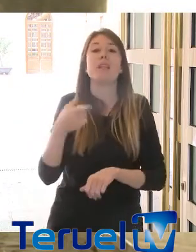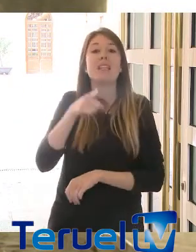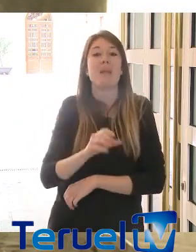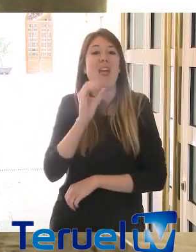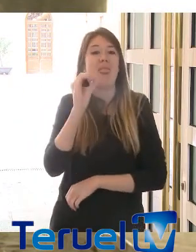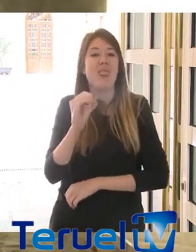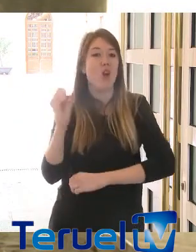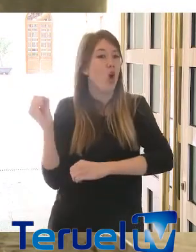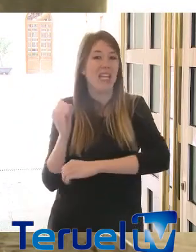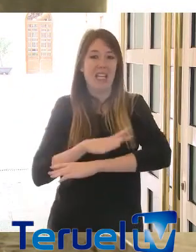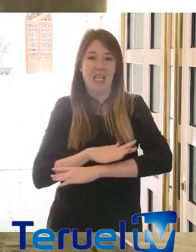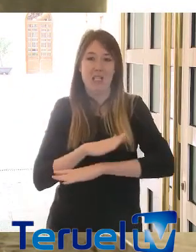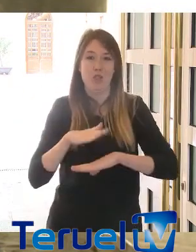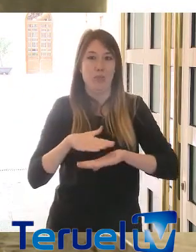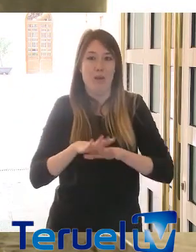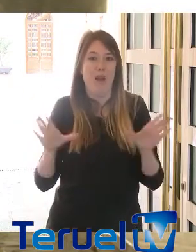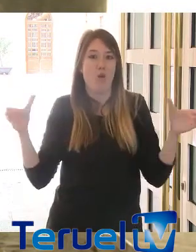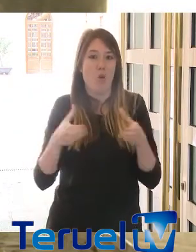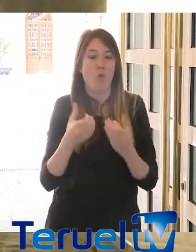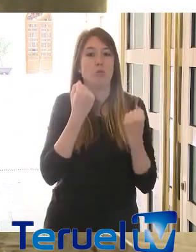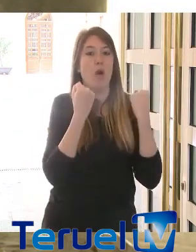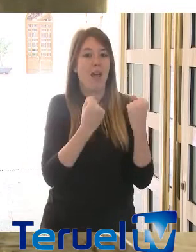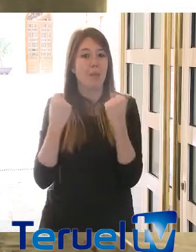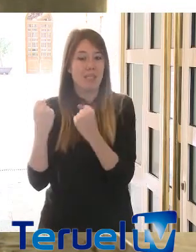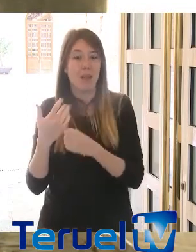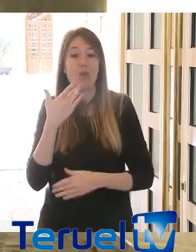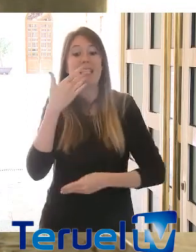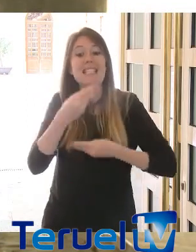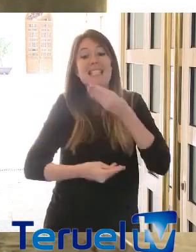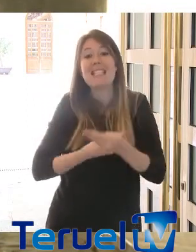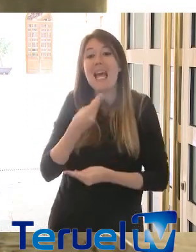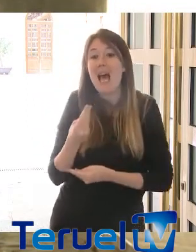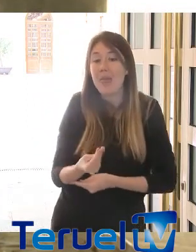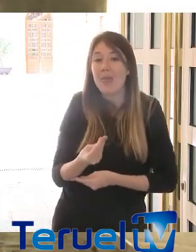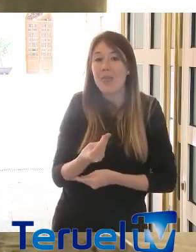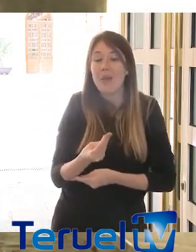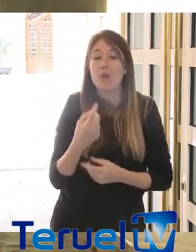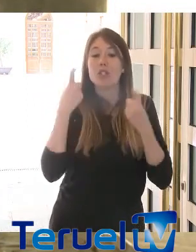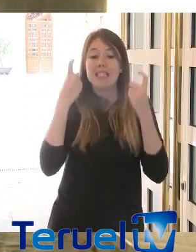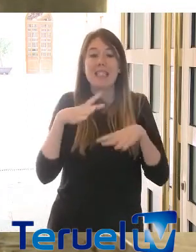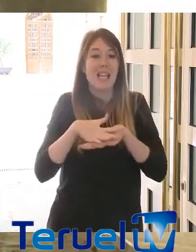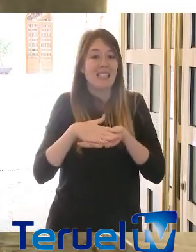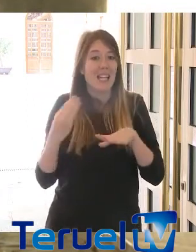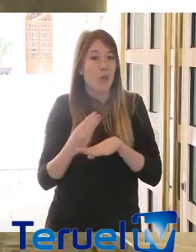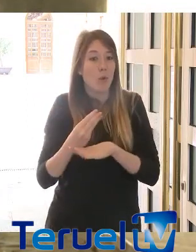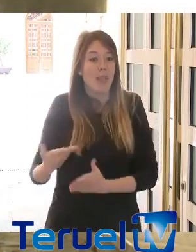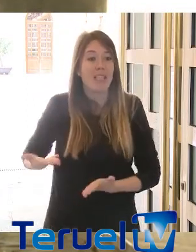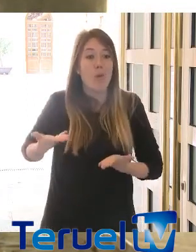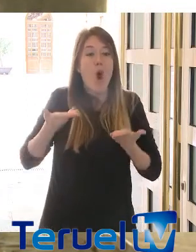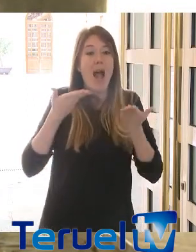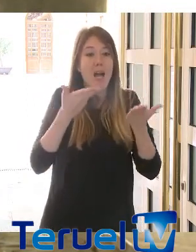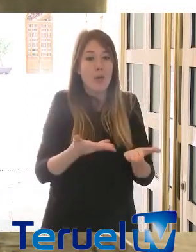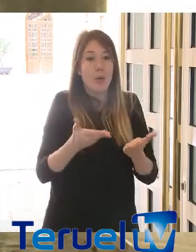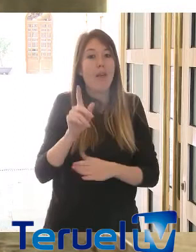ingresos para el conjunto de las administraciones. Si lo que hacemos es apuntar al tejido productivo vamos a conseguir que